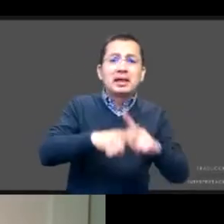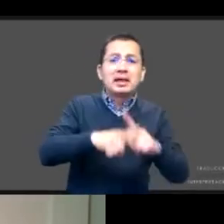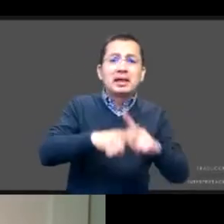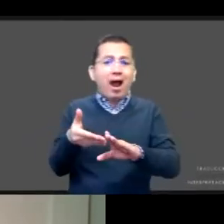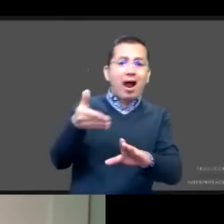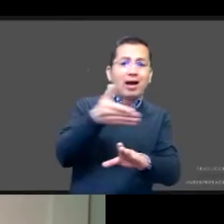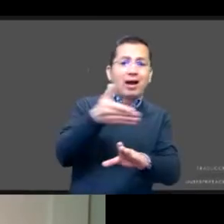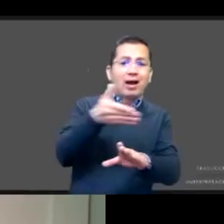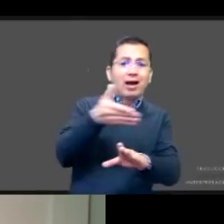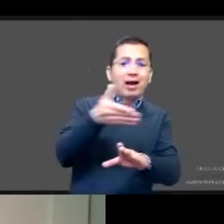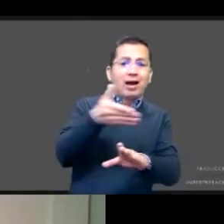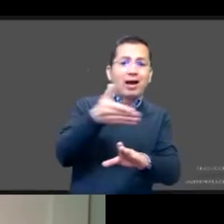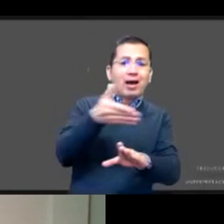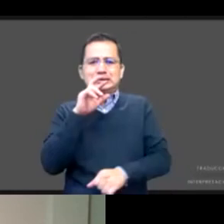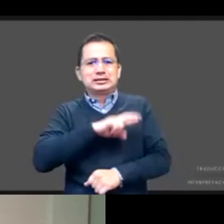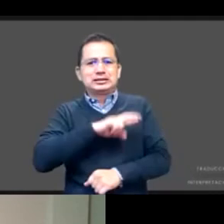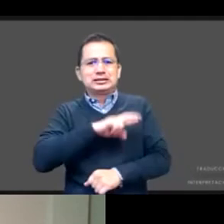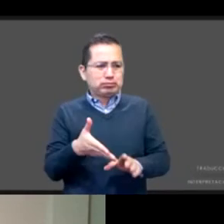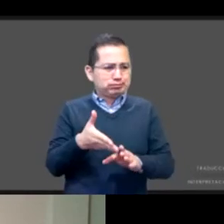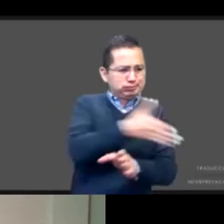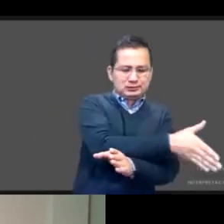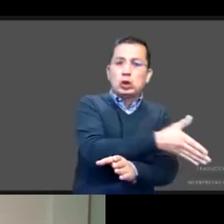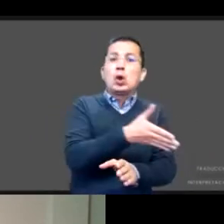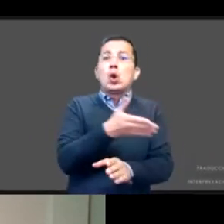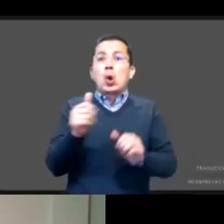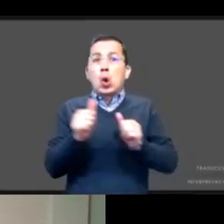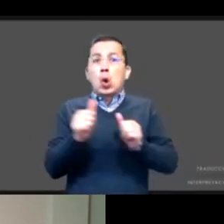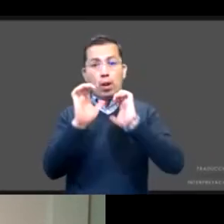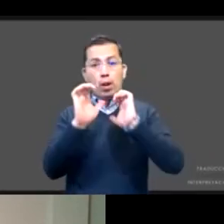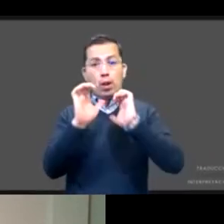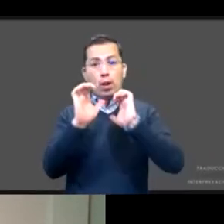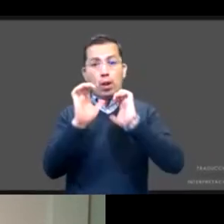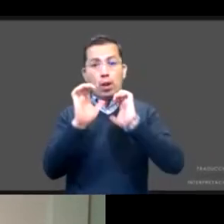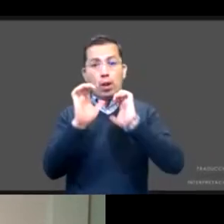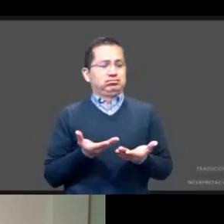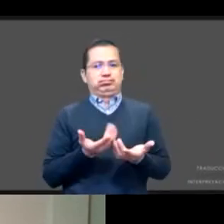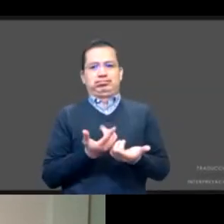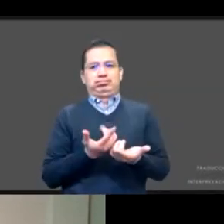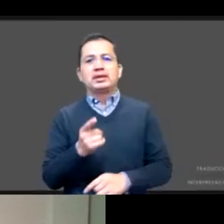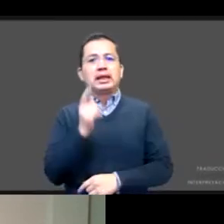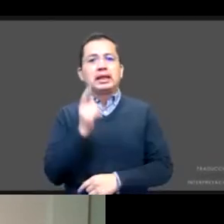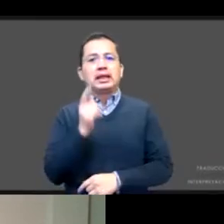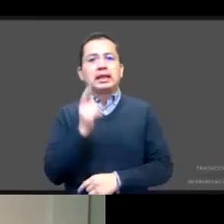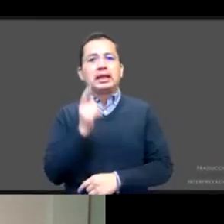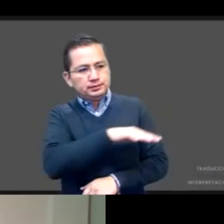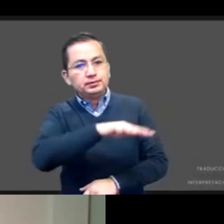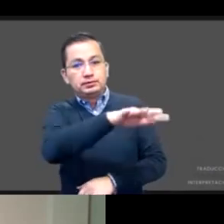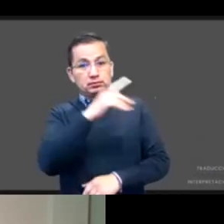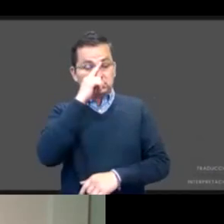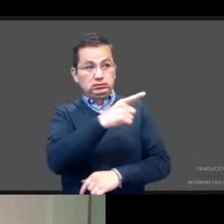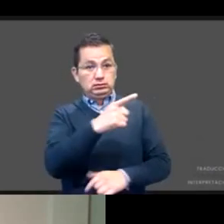de la actividad sexual, pero además entendiendo que la actividad sexual no es una actividad sexual semejante a la de los